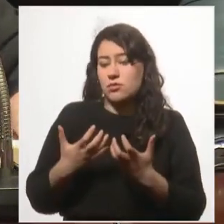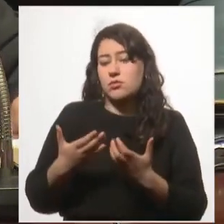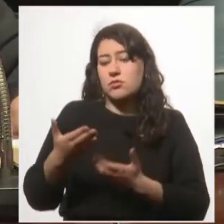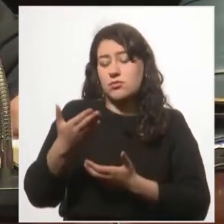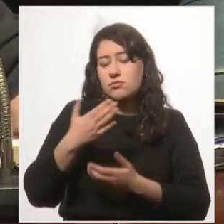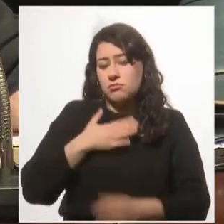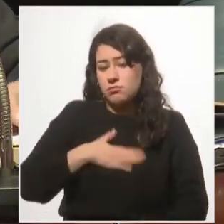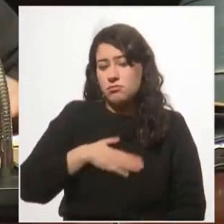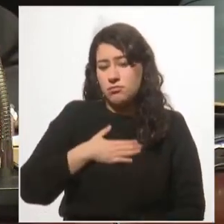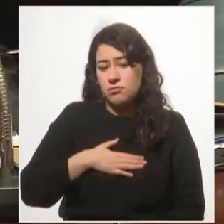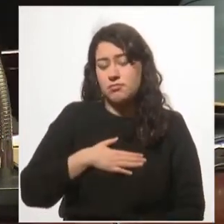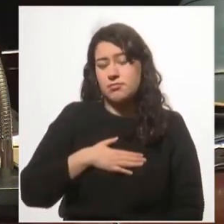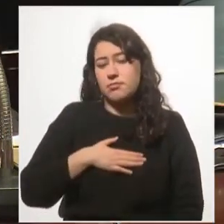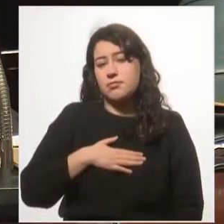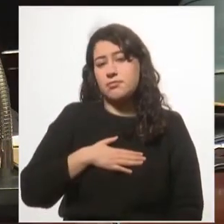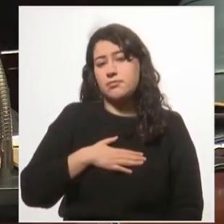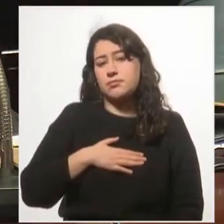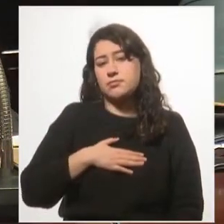Valladares